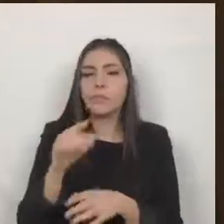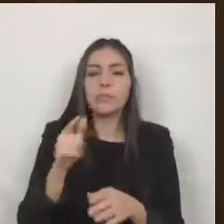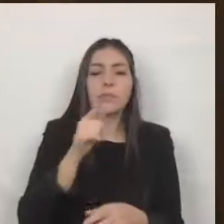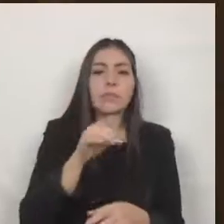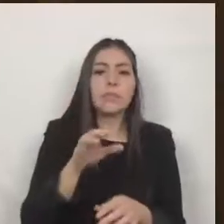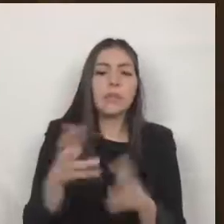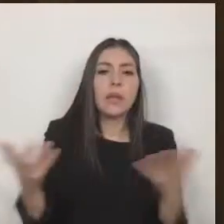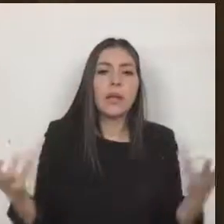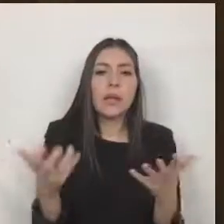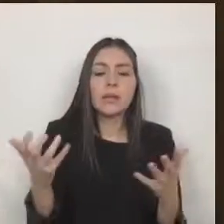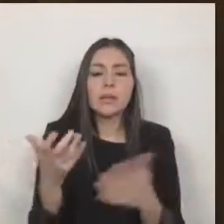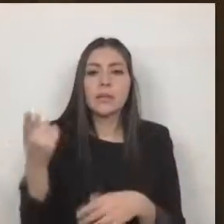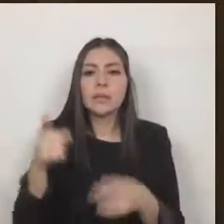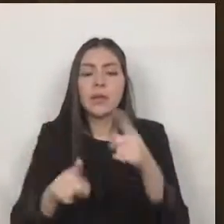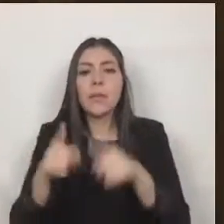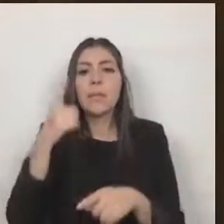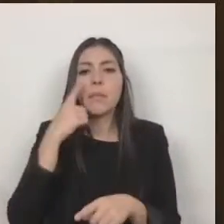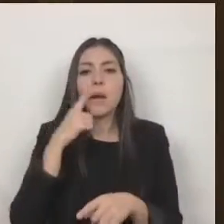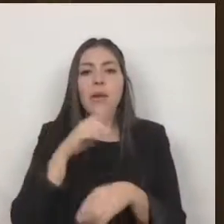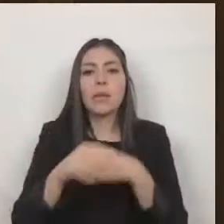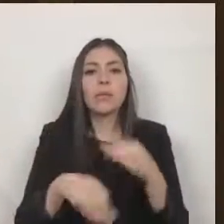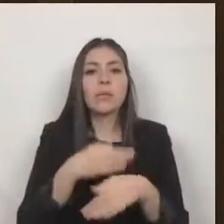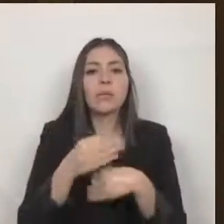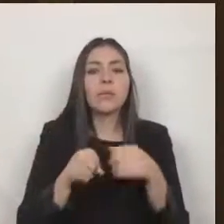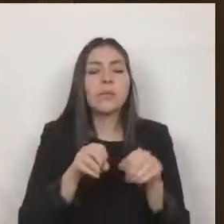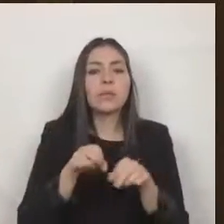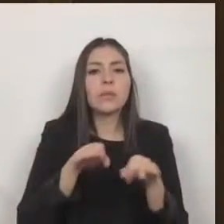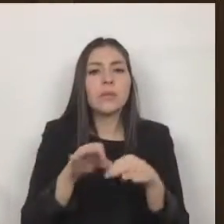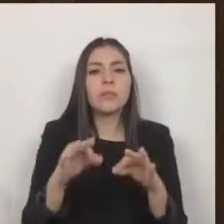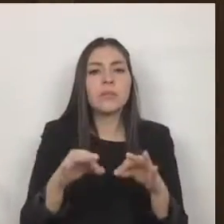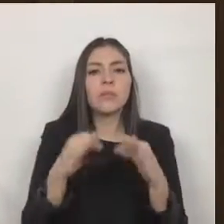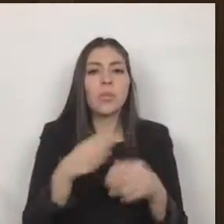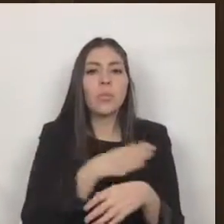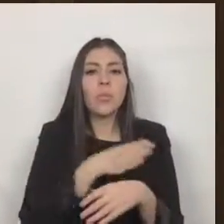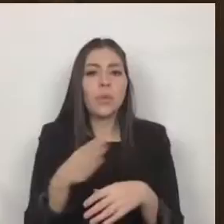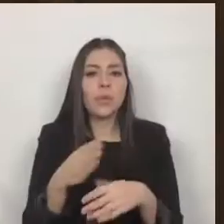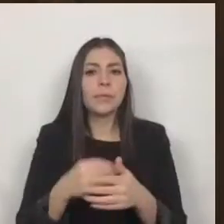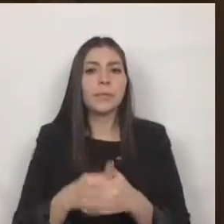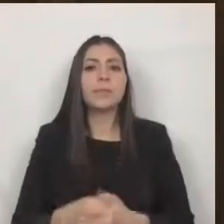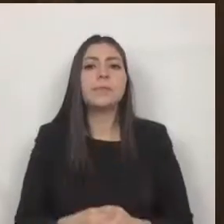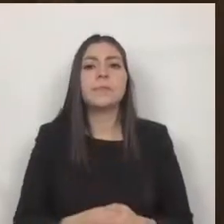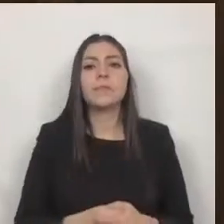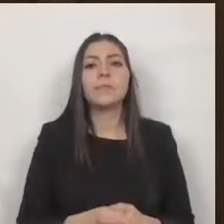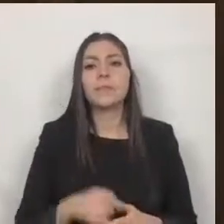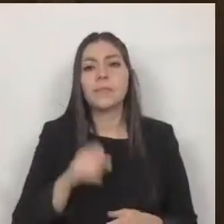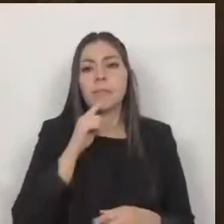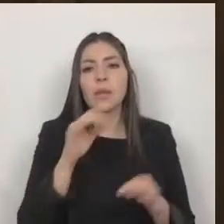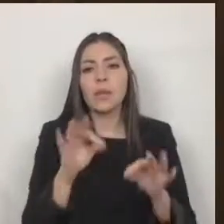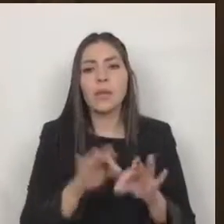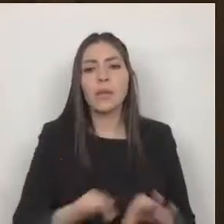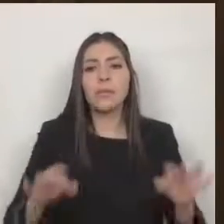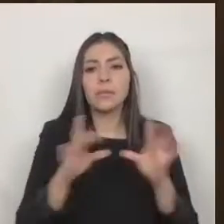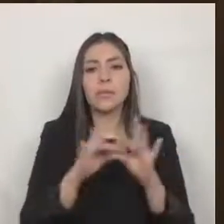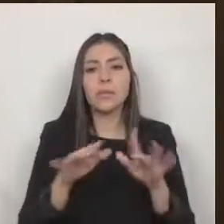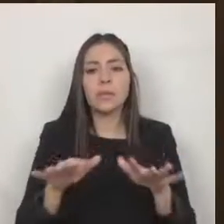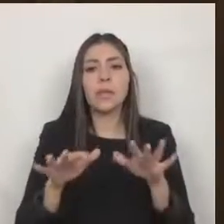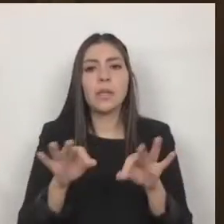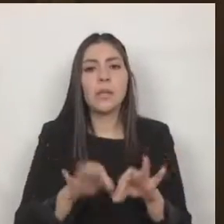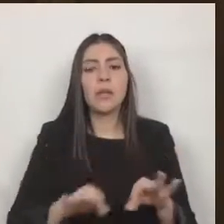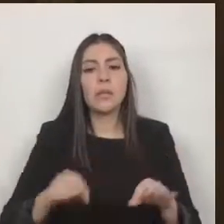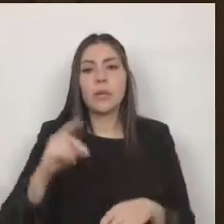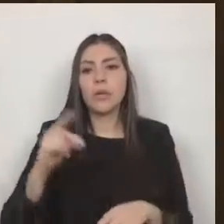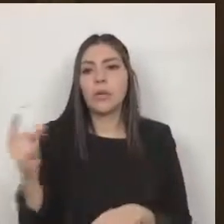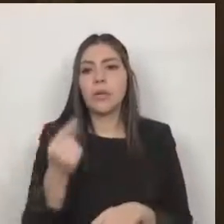y eficaz asimismo resulta de gran relevancia el resaltar la importancia de la aplicación inmediata de